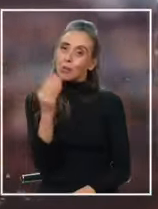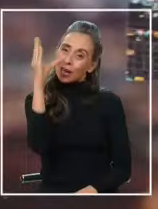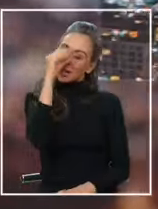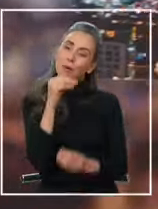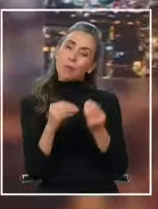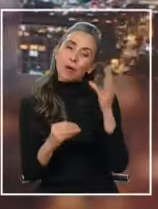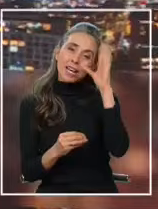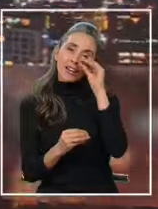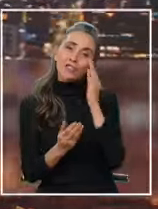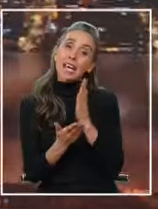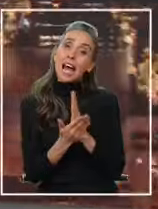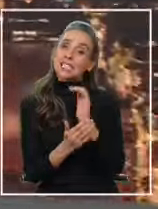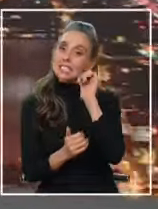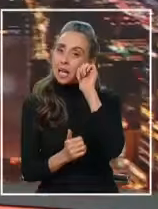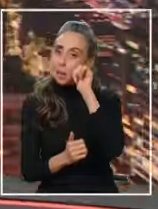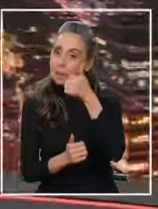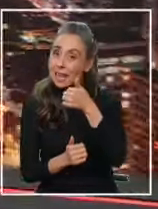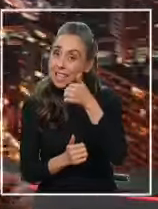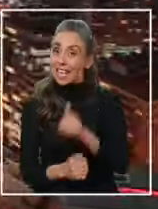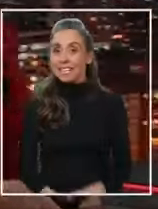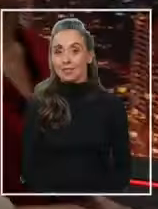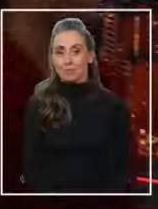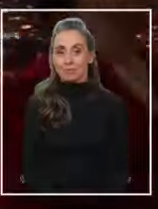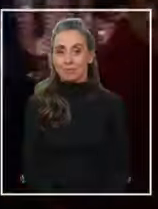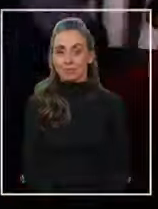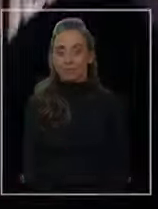noches hasta mañana y